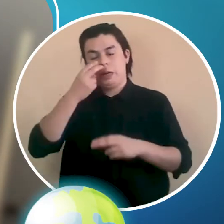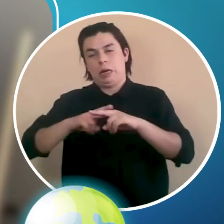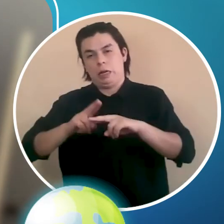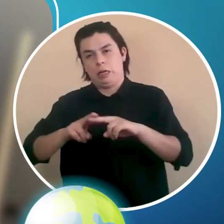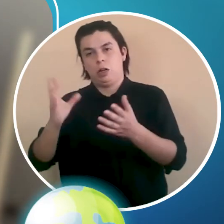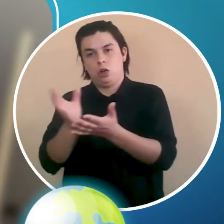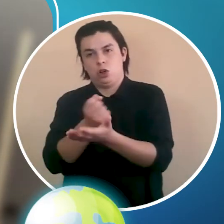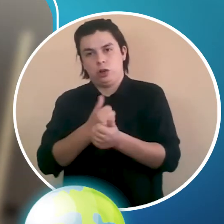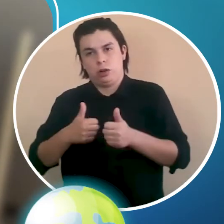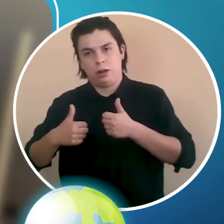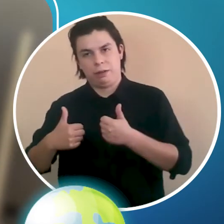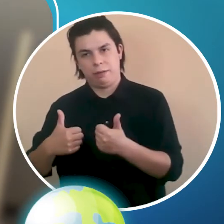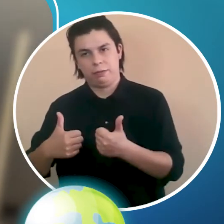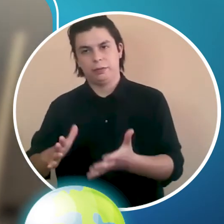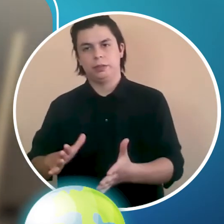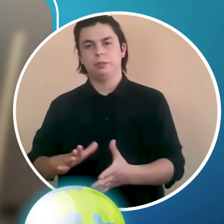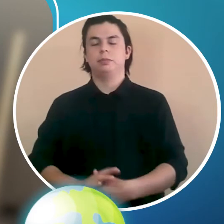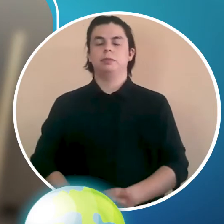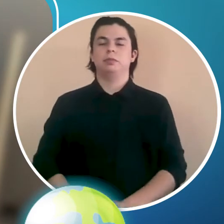Para que nos vaya quedando bien.